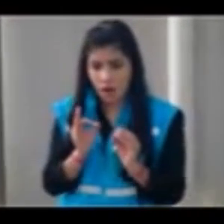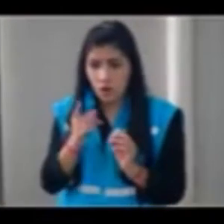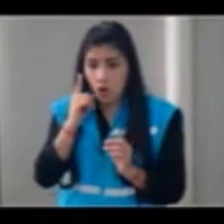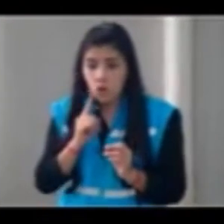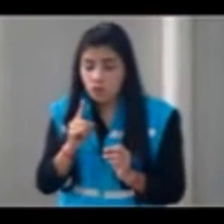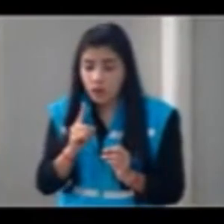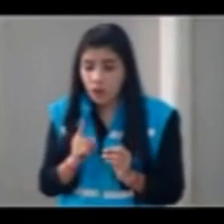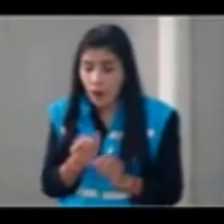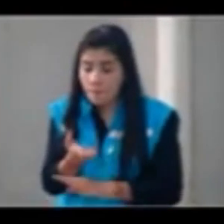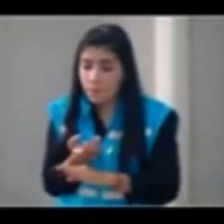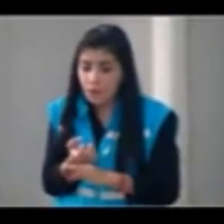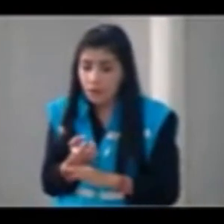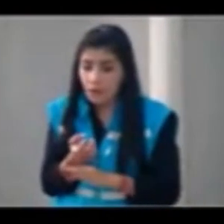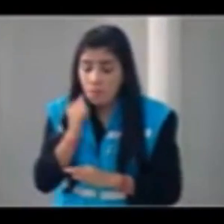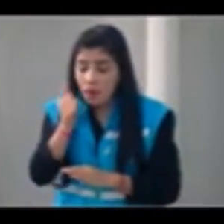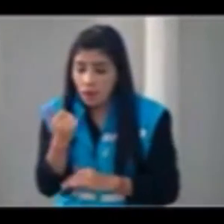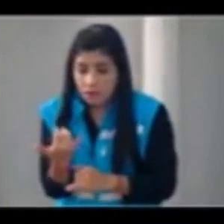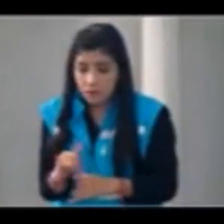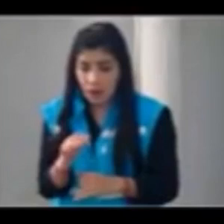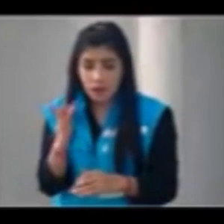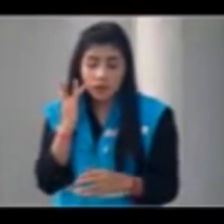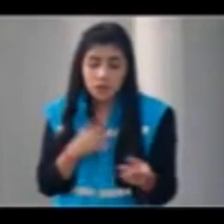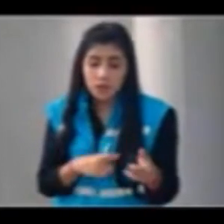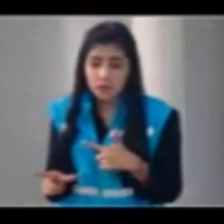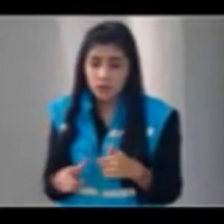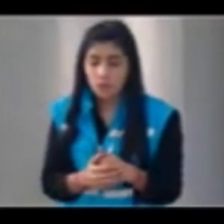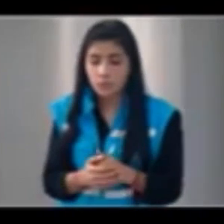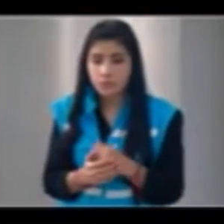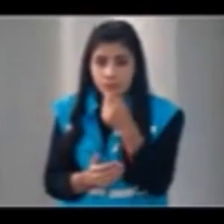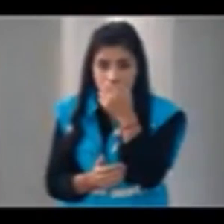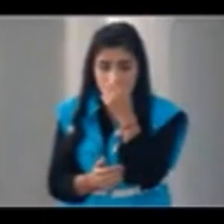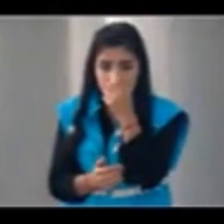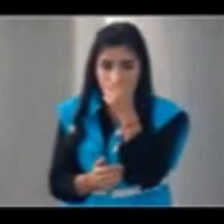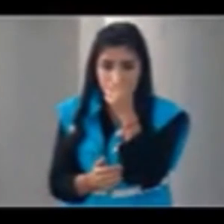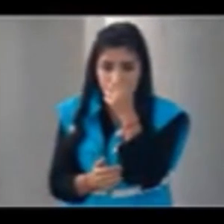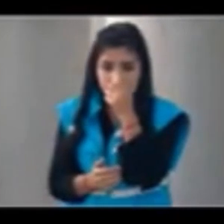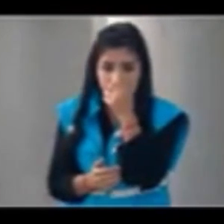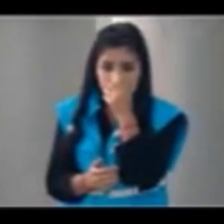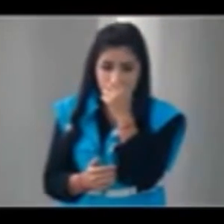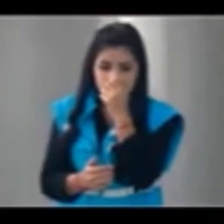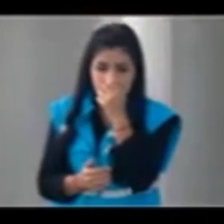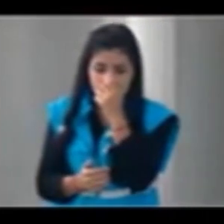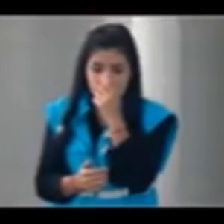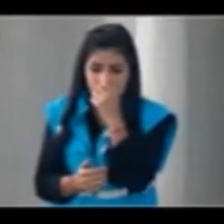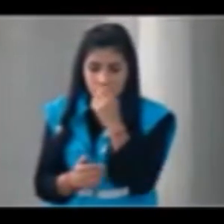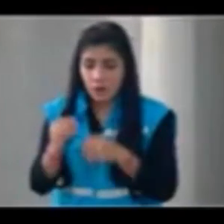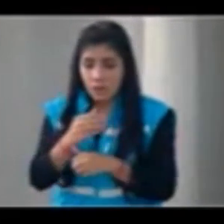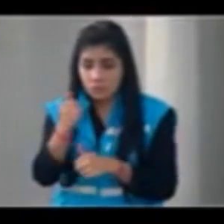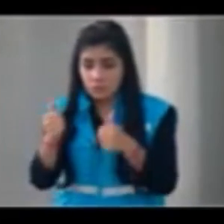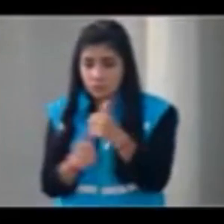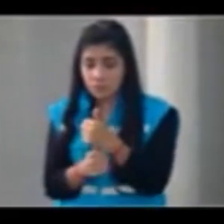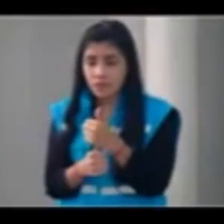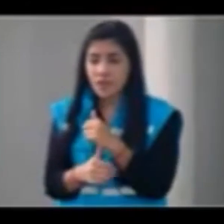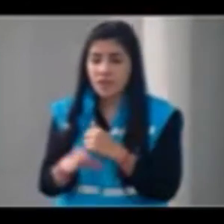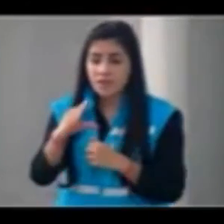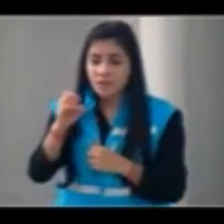Y entonces, digamos, salen varias preguntas. Imagínense, pues, que el accionista de la empresa Consulting Group, uno de los accionistas, es el señor César Amar, que